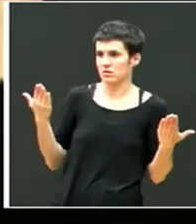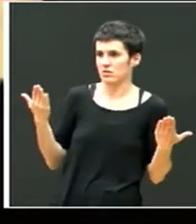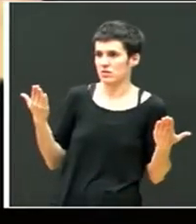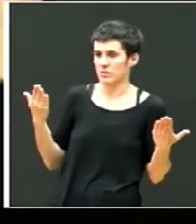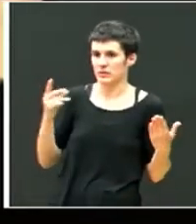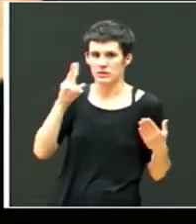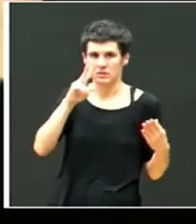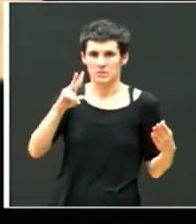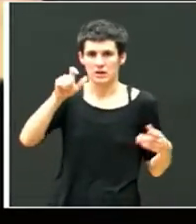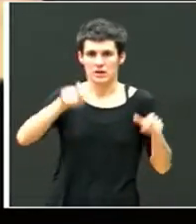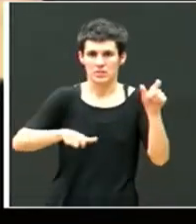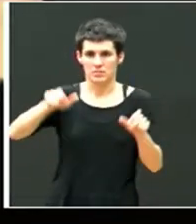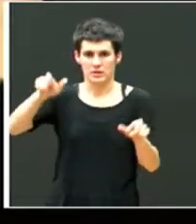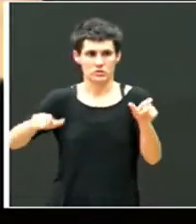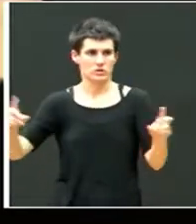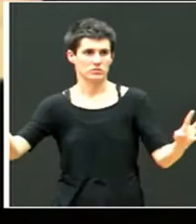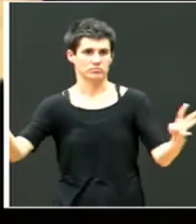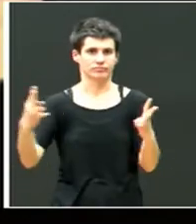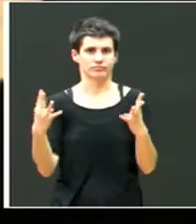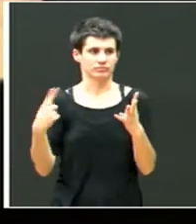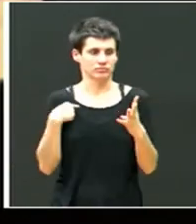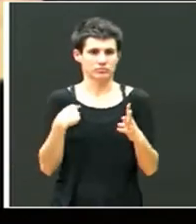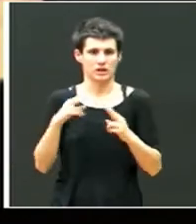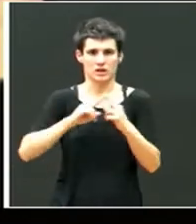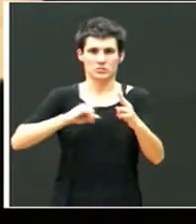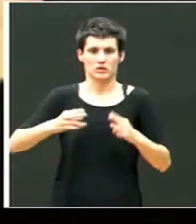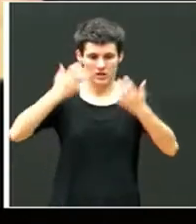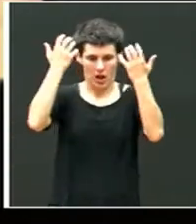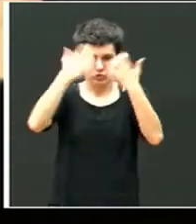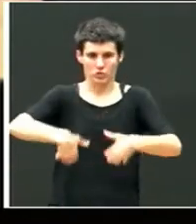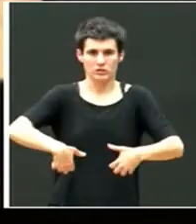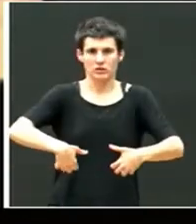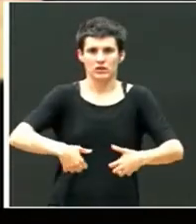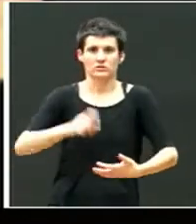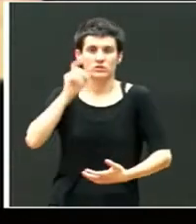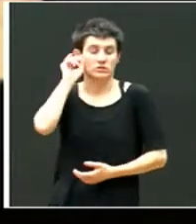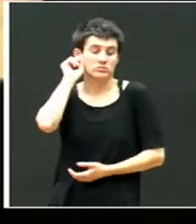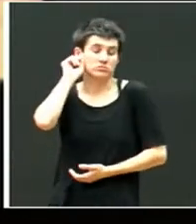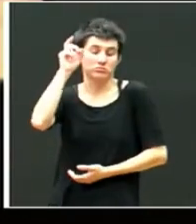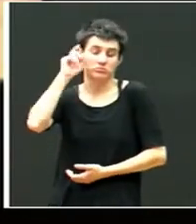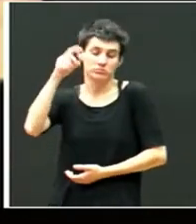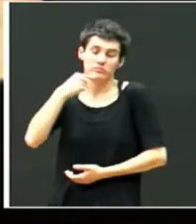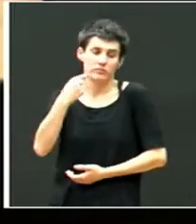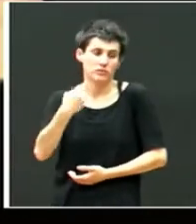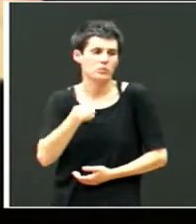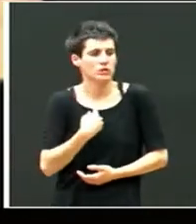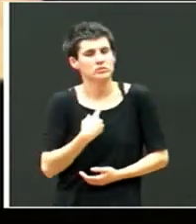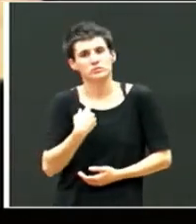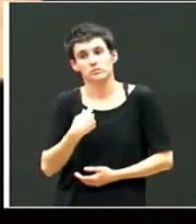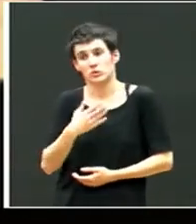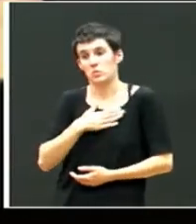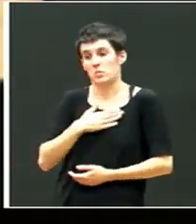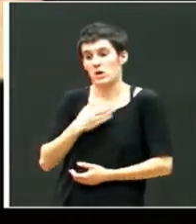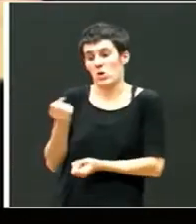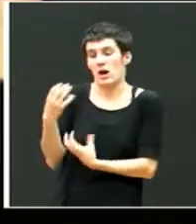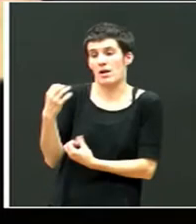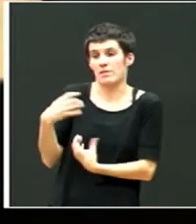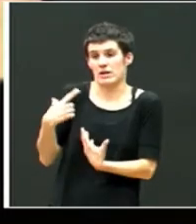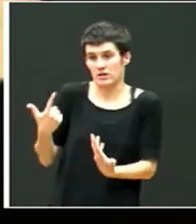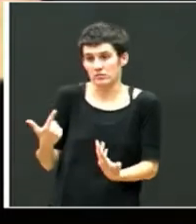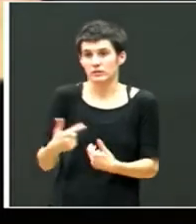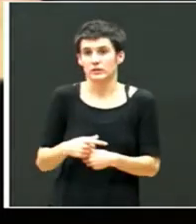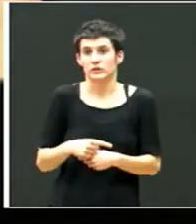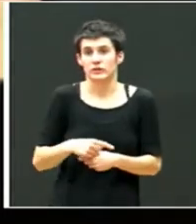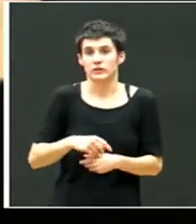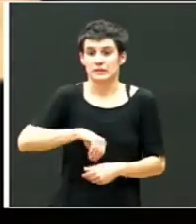podido dar. Bueno, la profesora, como pudo, evitó el tema. Le dijo que ella hablaría conmigo. Y luego lo que hicimos a la tarde siguiente fue